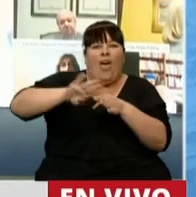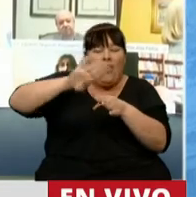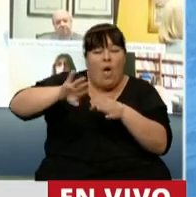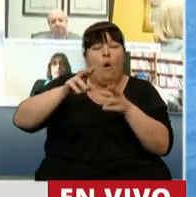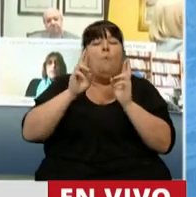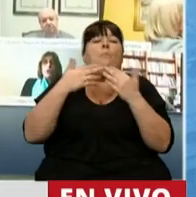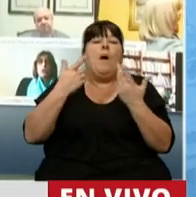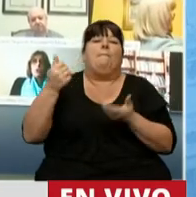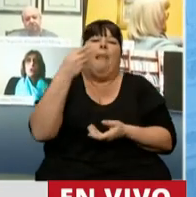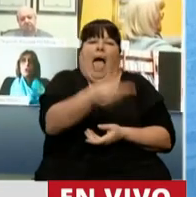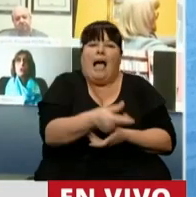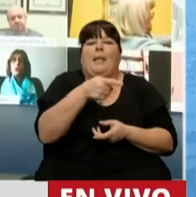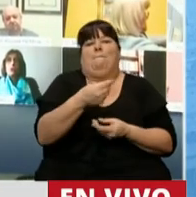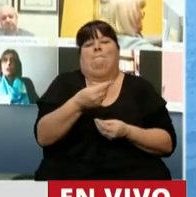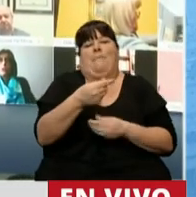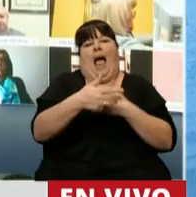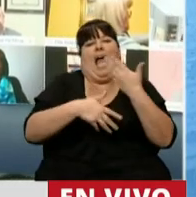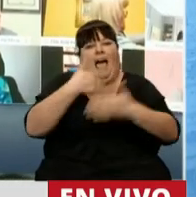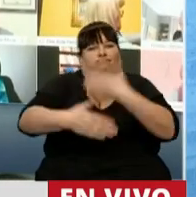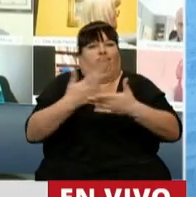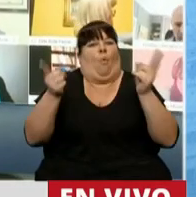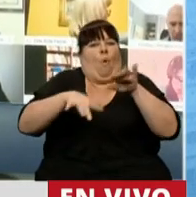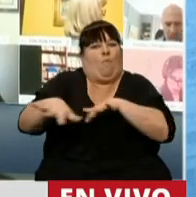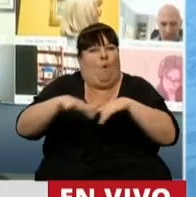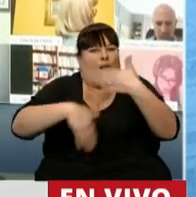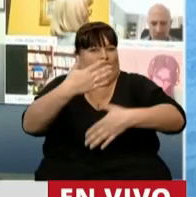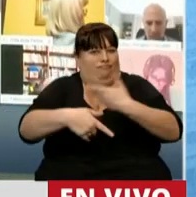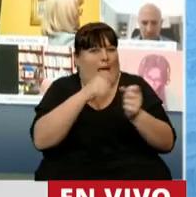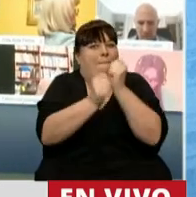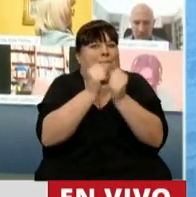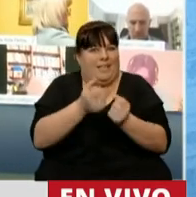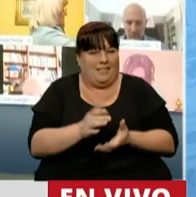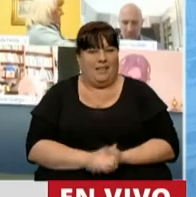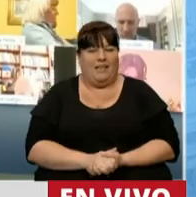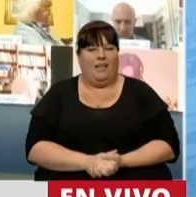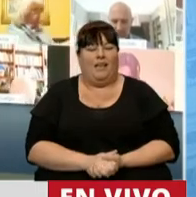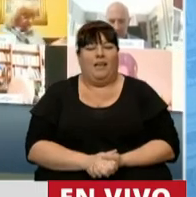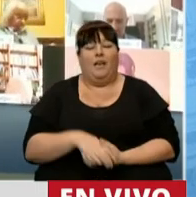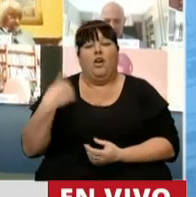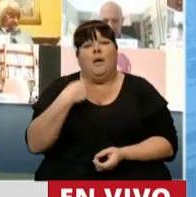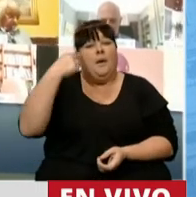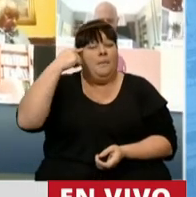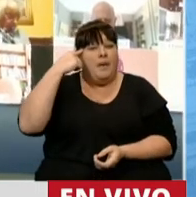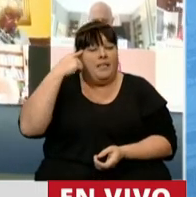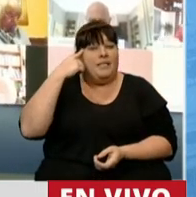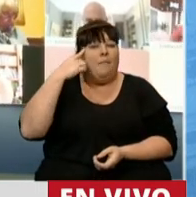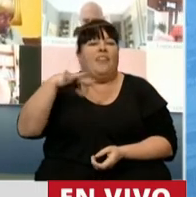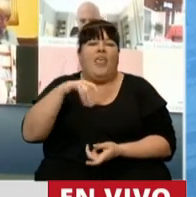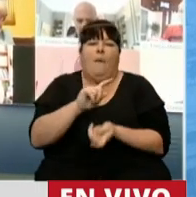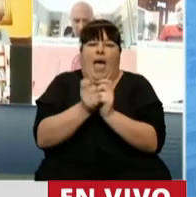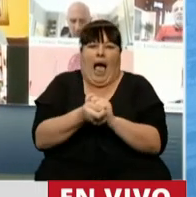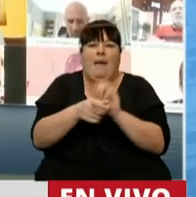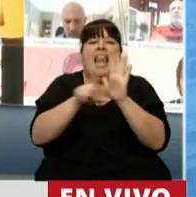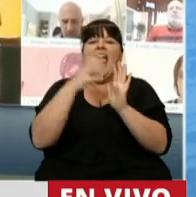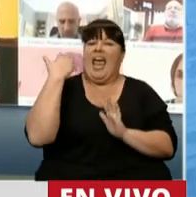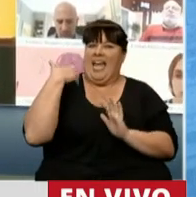la posibilidad de dinero fresco para comenzar a circular nuevamente y poner en funcionamiento su empresa. Consideramos que debe haber cambios al